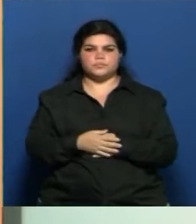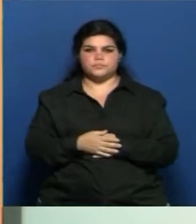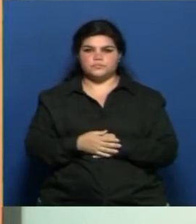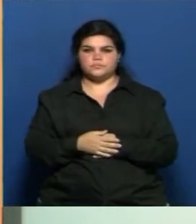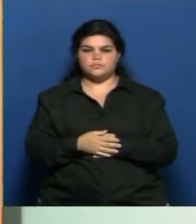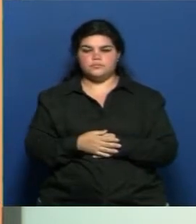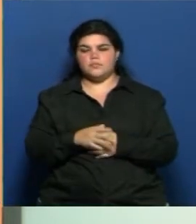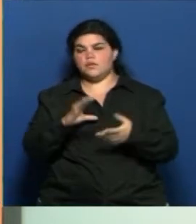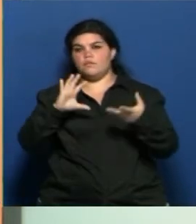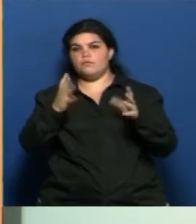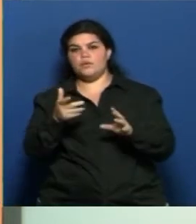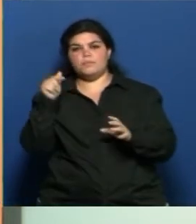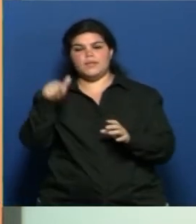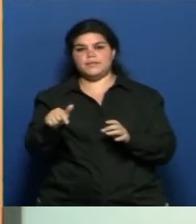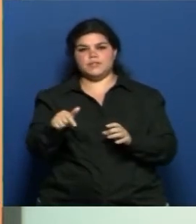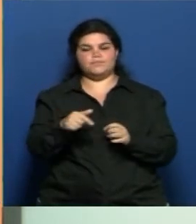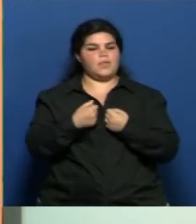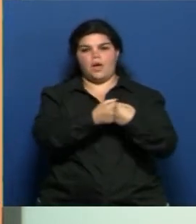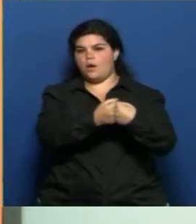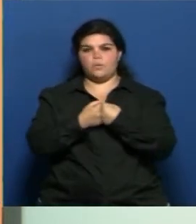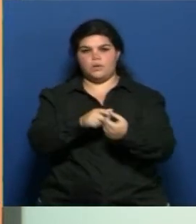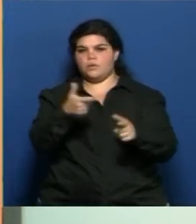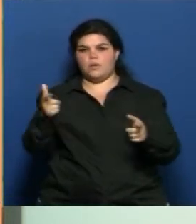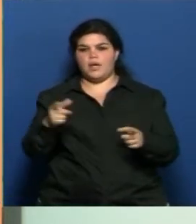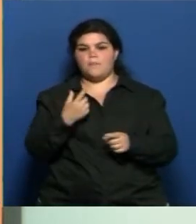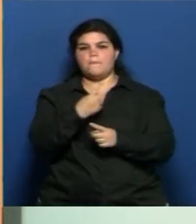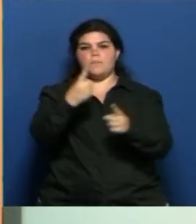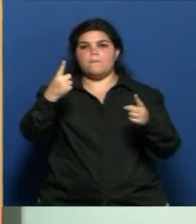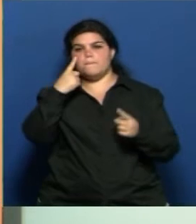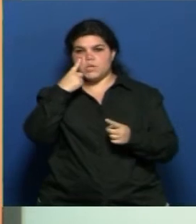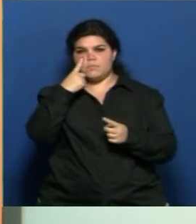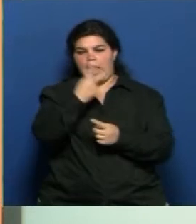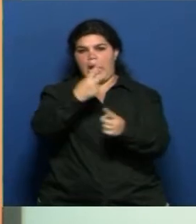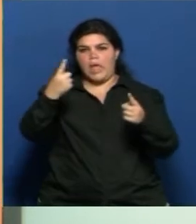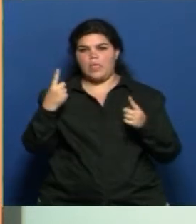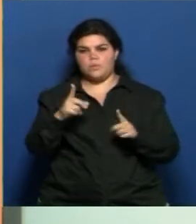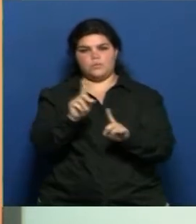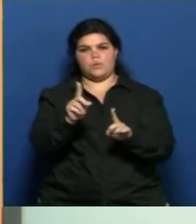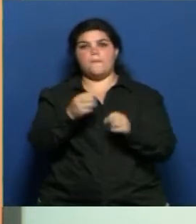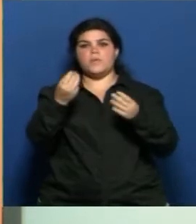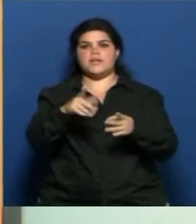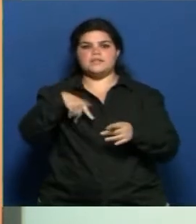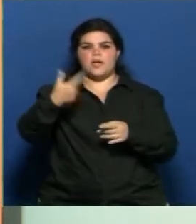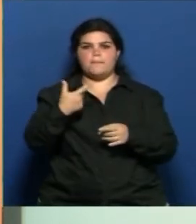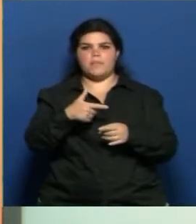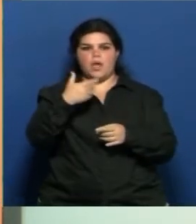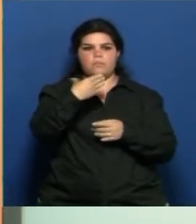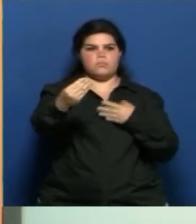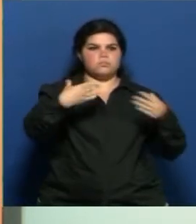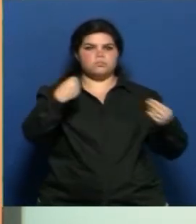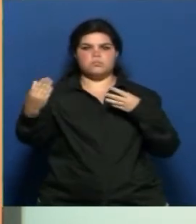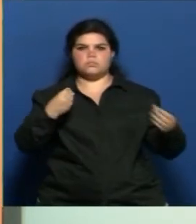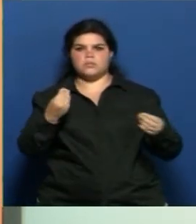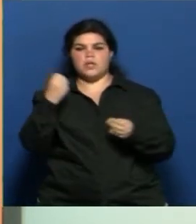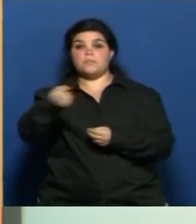ese aspecto no estoy de acuerdo con que cada municipio, porque todo se imita. Volvemos al tema que es importante el plan.